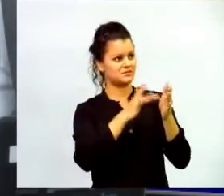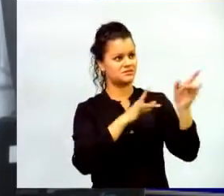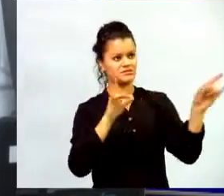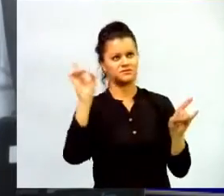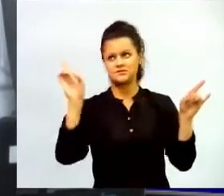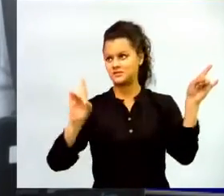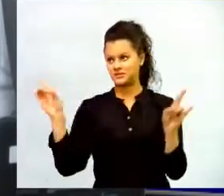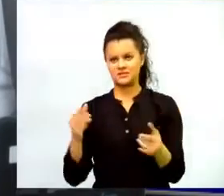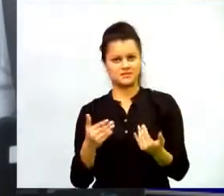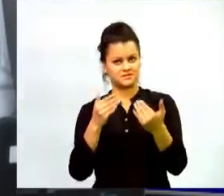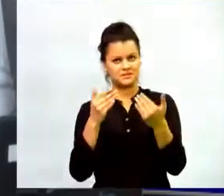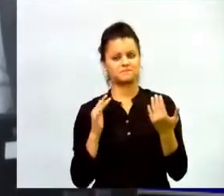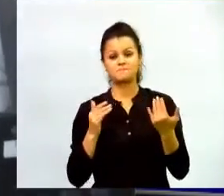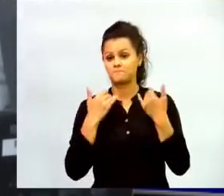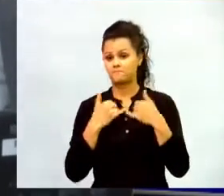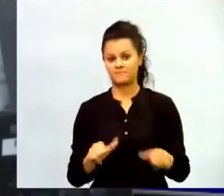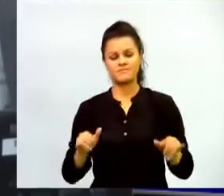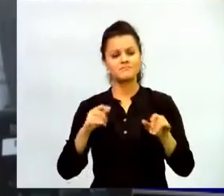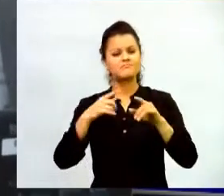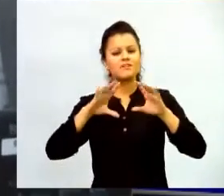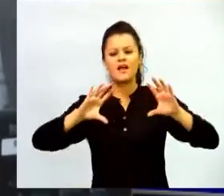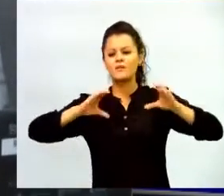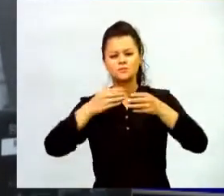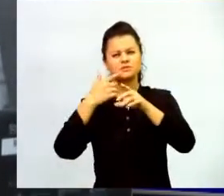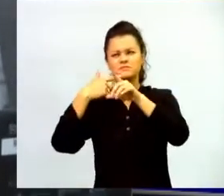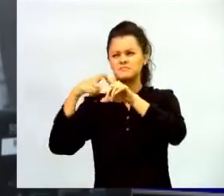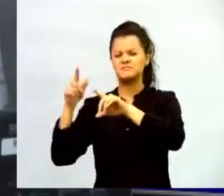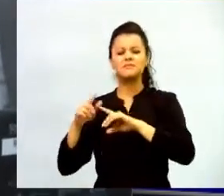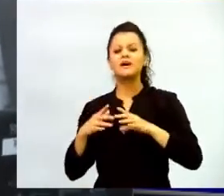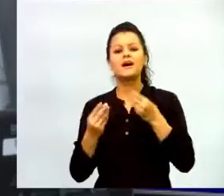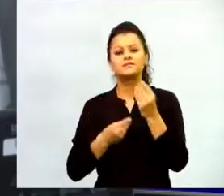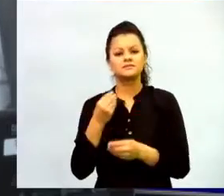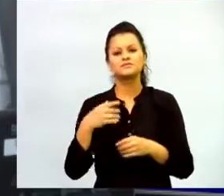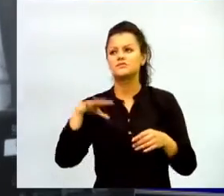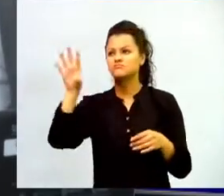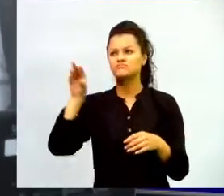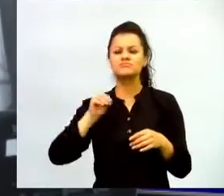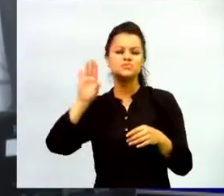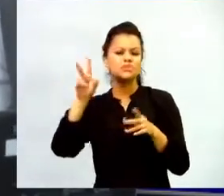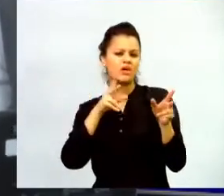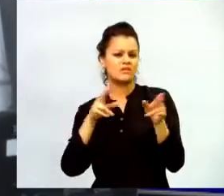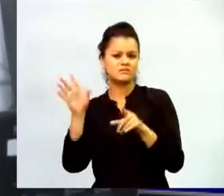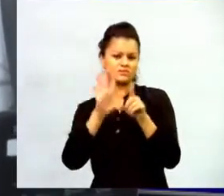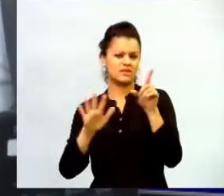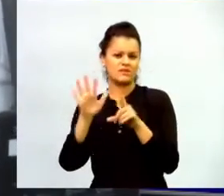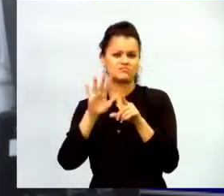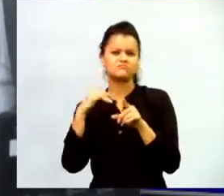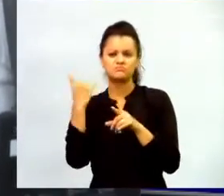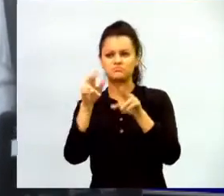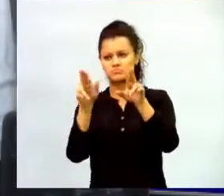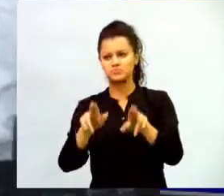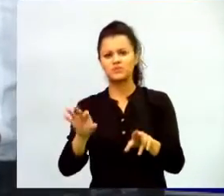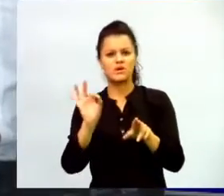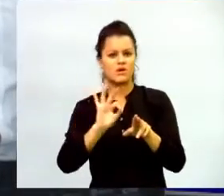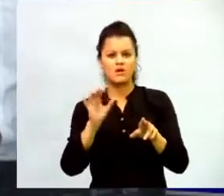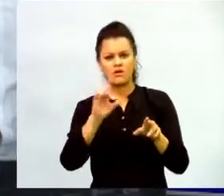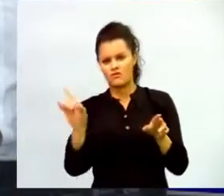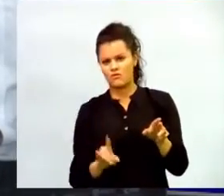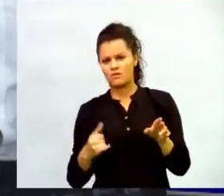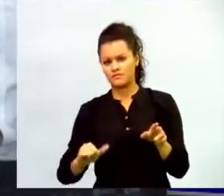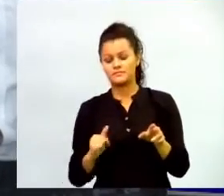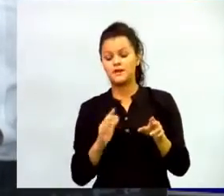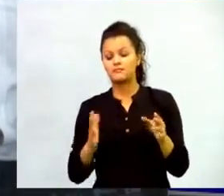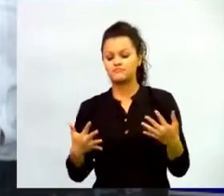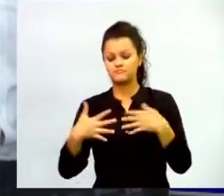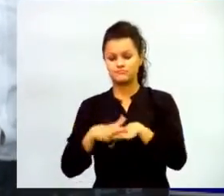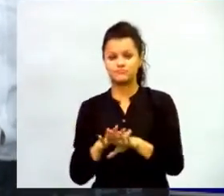hacemos en la mayoría de cápsulas es tomar un editor de video de los muchos que son disponibles online o de base para poder integrar la parte de actividades la